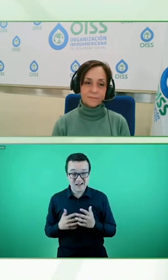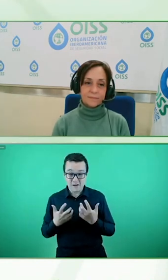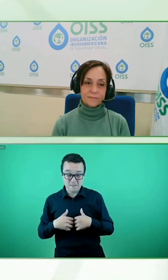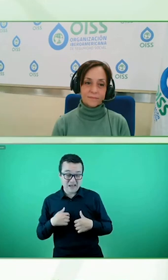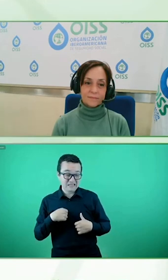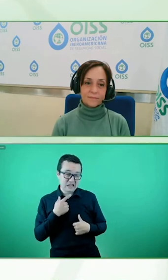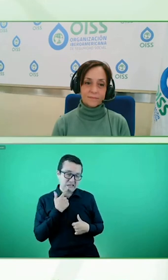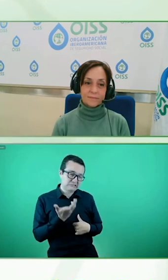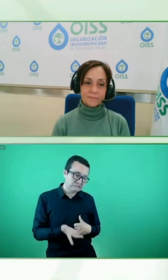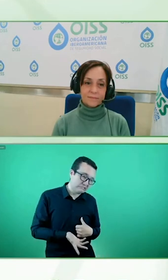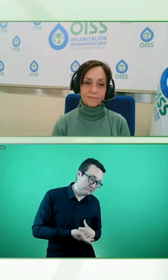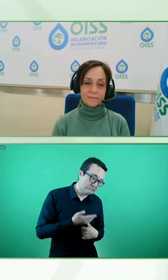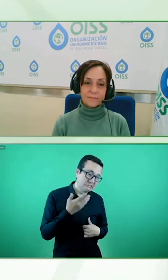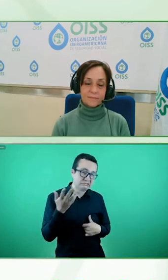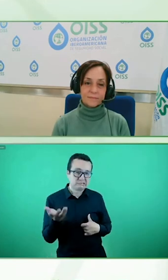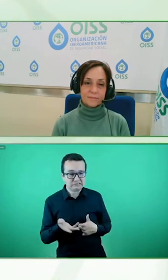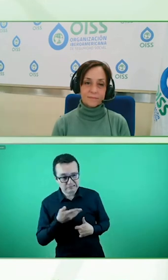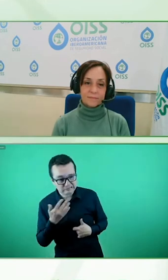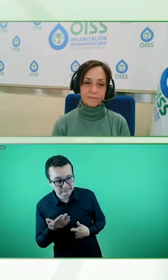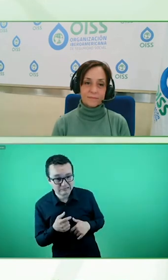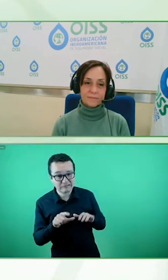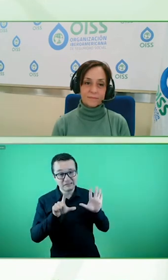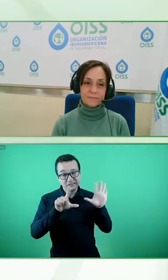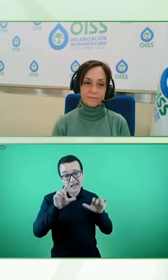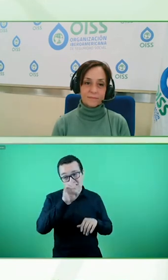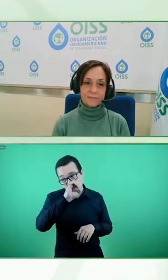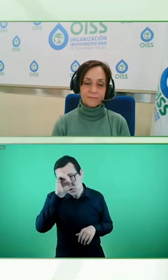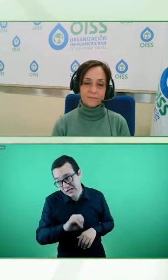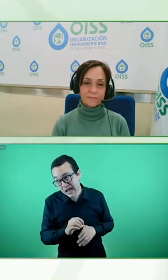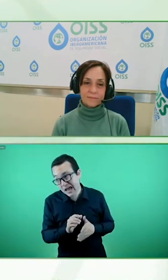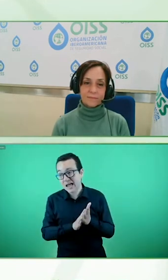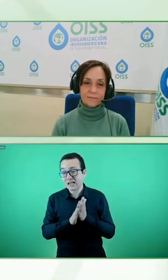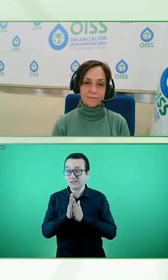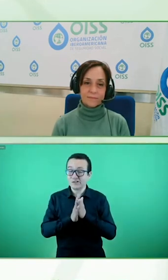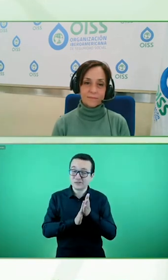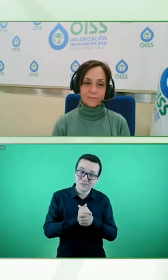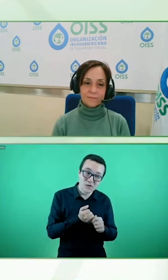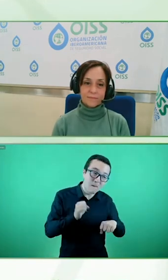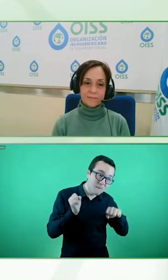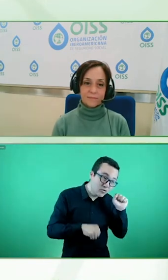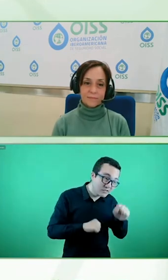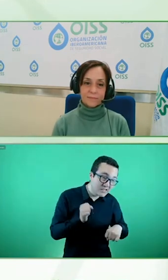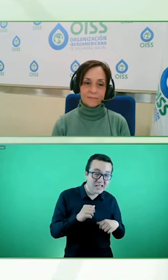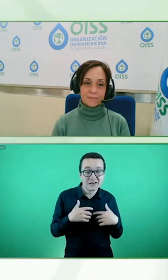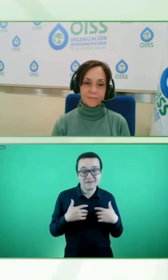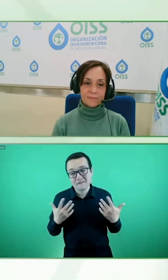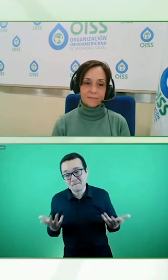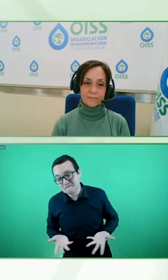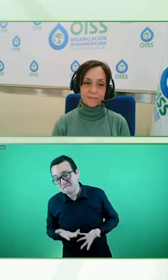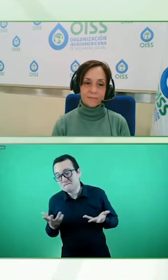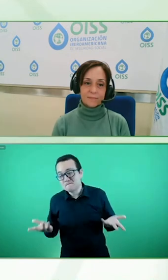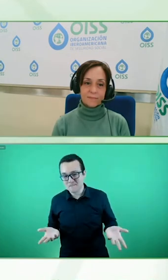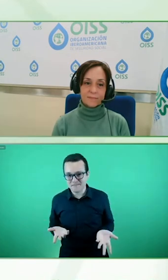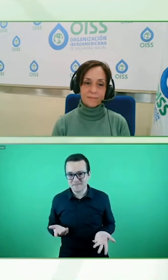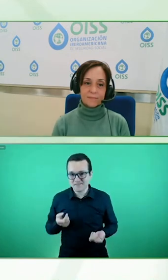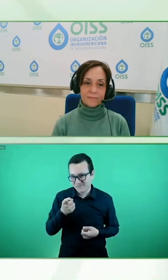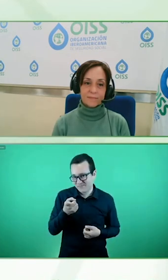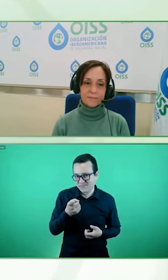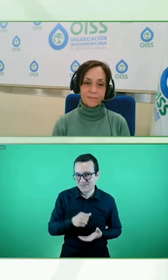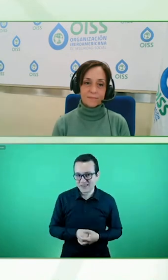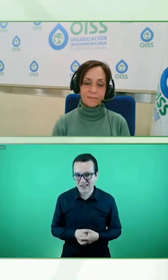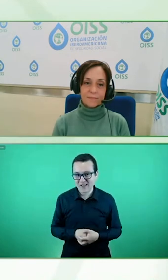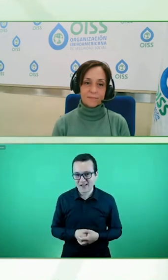una posibilidad de yendo a un laboratorio de innovación donde trabajando en Procter & Gamble